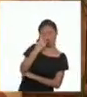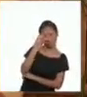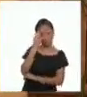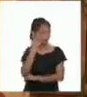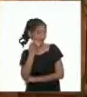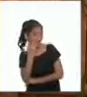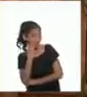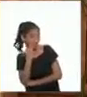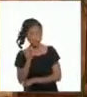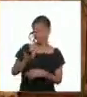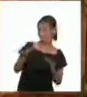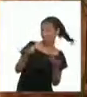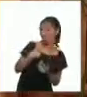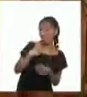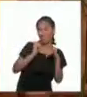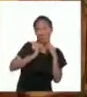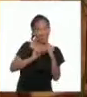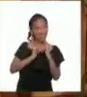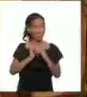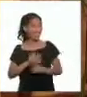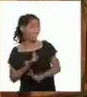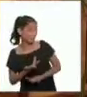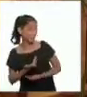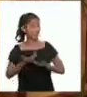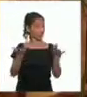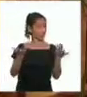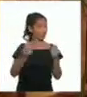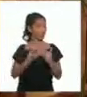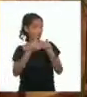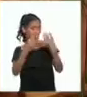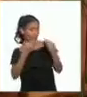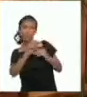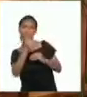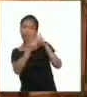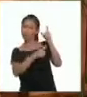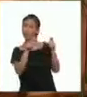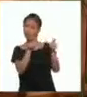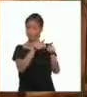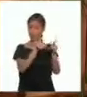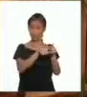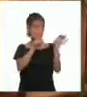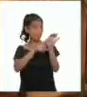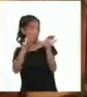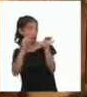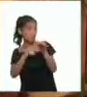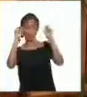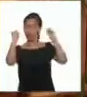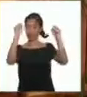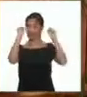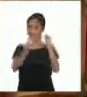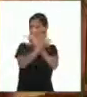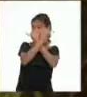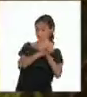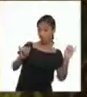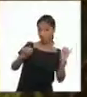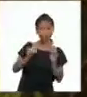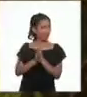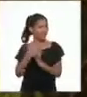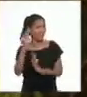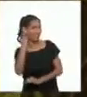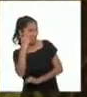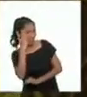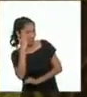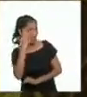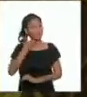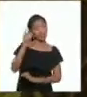conocerlo! ¡Ja, ¡A mí también! Y parece que hay muchas otras personas que participaron de la lucha por nuestra independencia. ¡Oh! ¡Ya